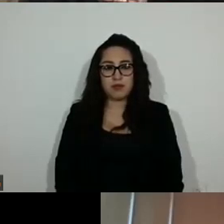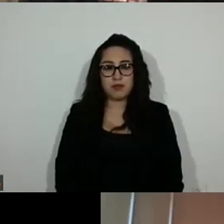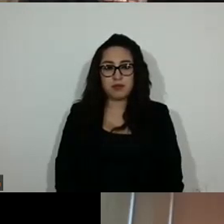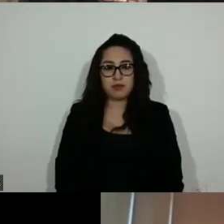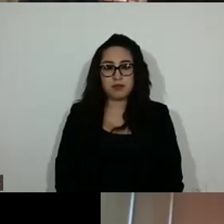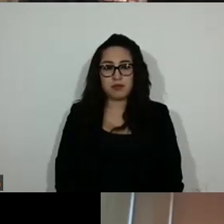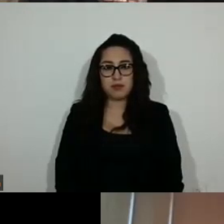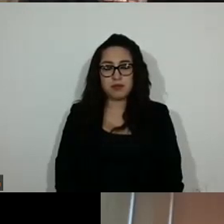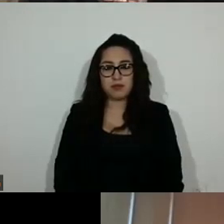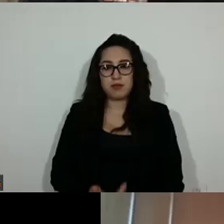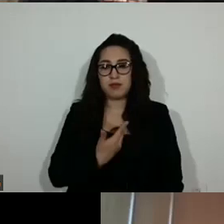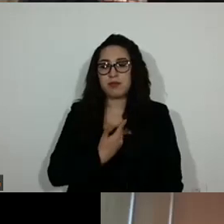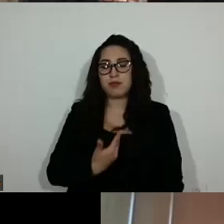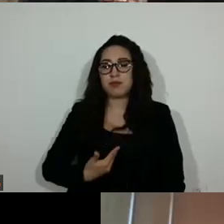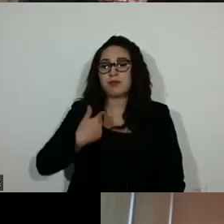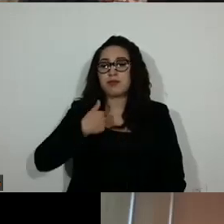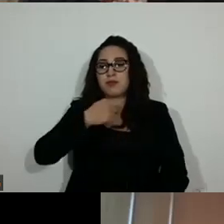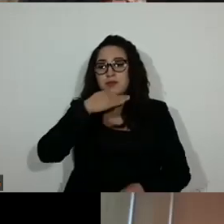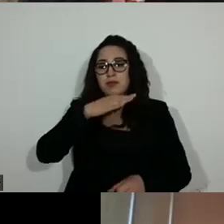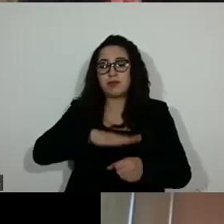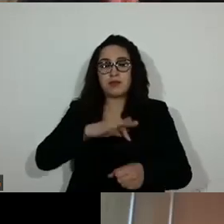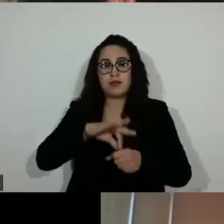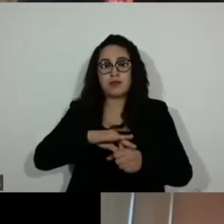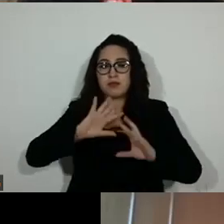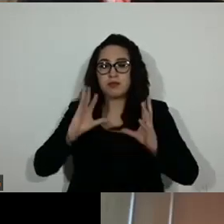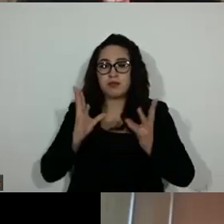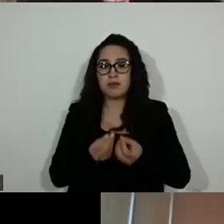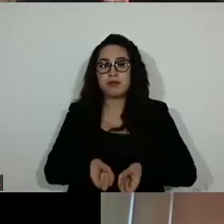Diputado presidente, le informo al sentido de la votación.